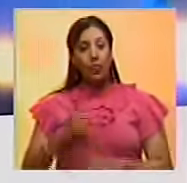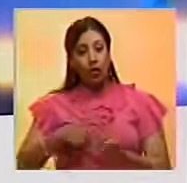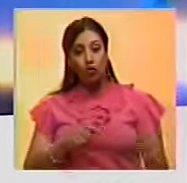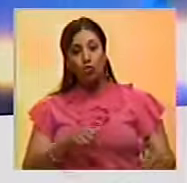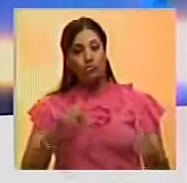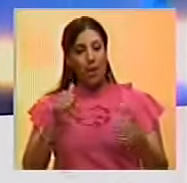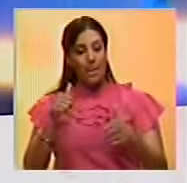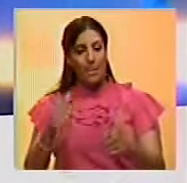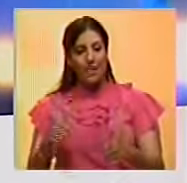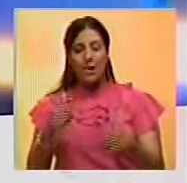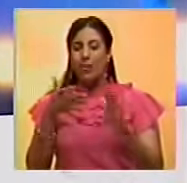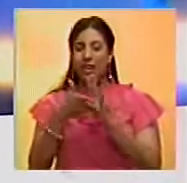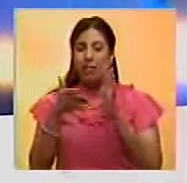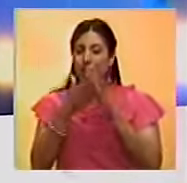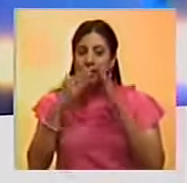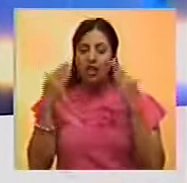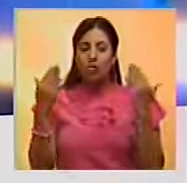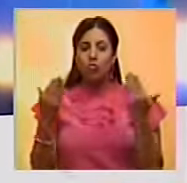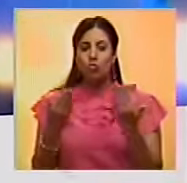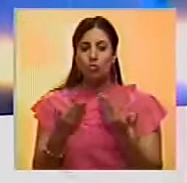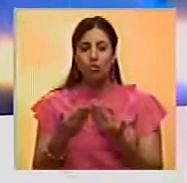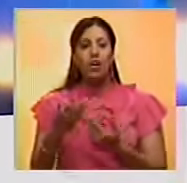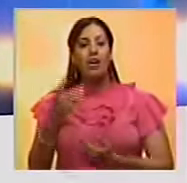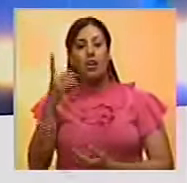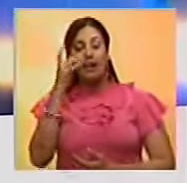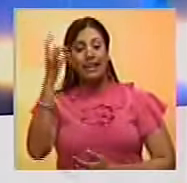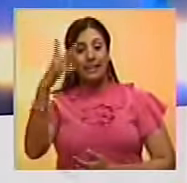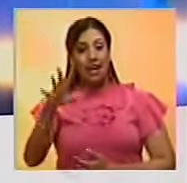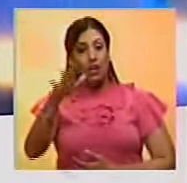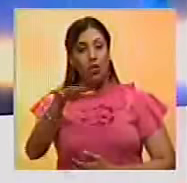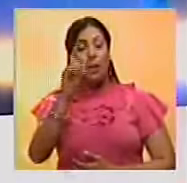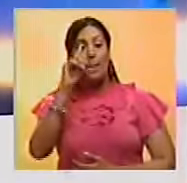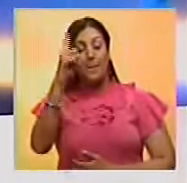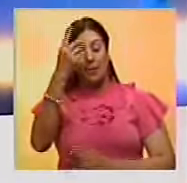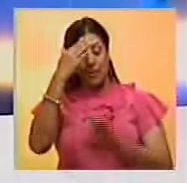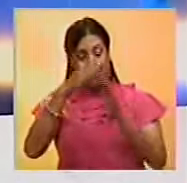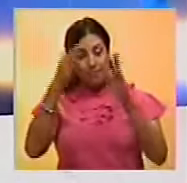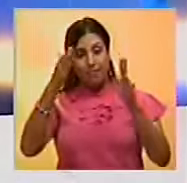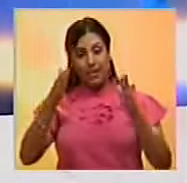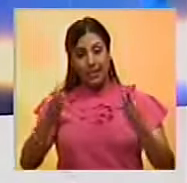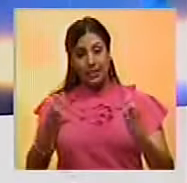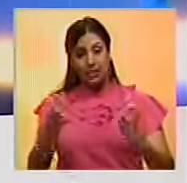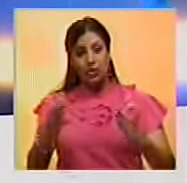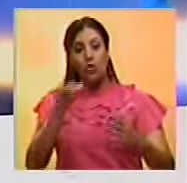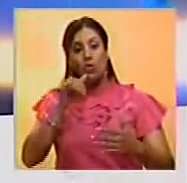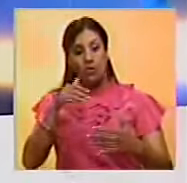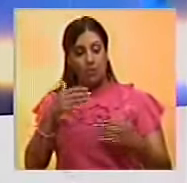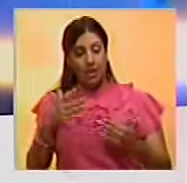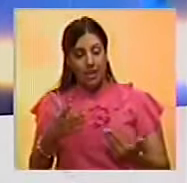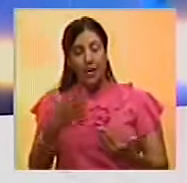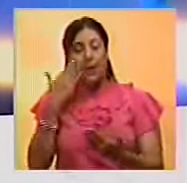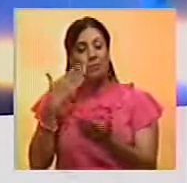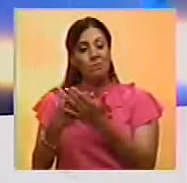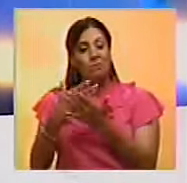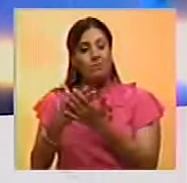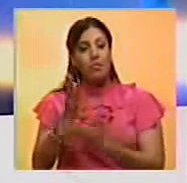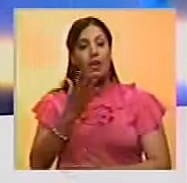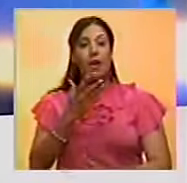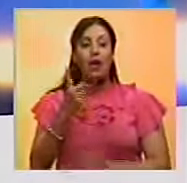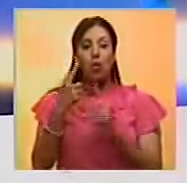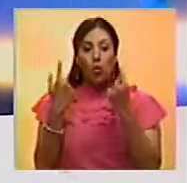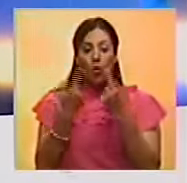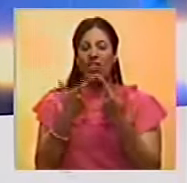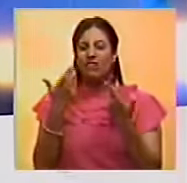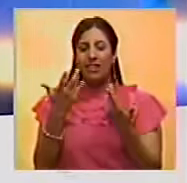Iniciamos nuestro recorrido por lo que pasa en el mundo en Italia, donde el primer ministro Paolo Gentilioni presentó ante el mandatario